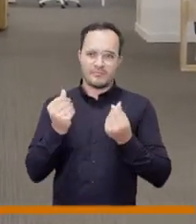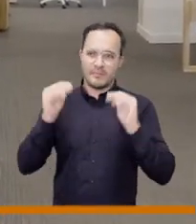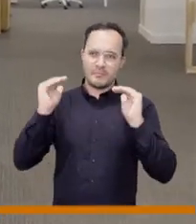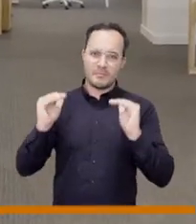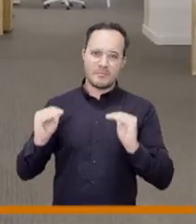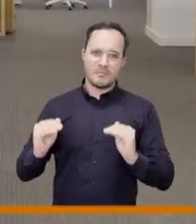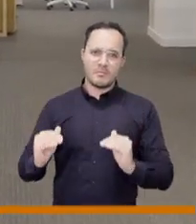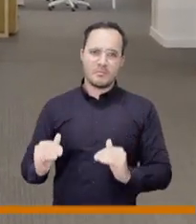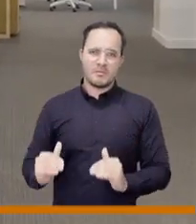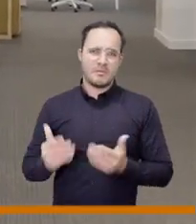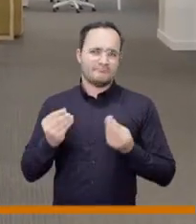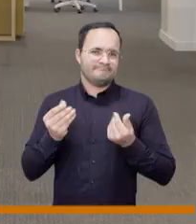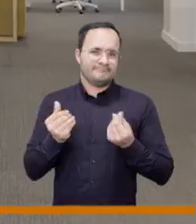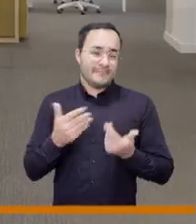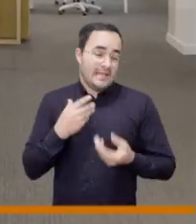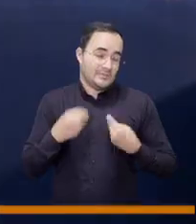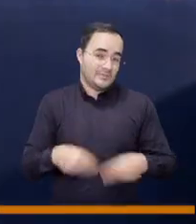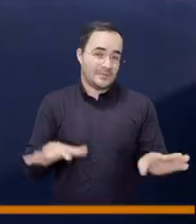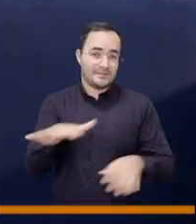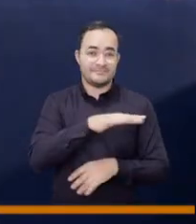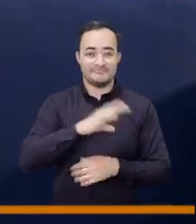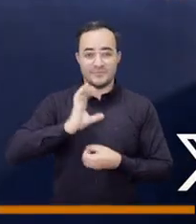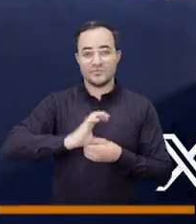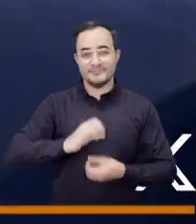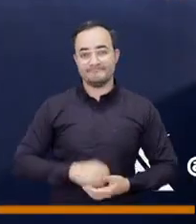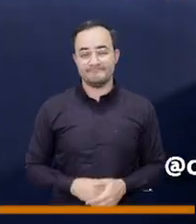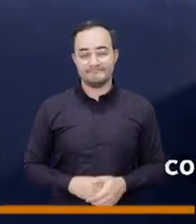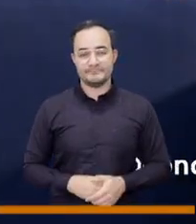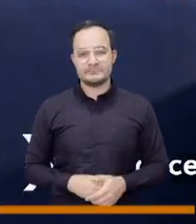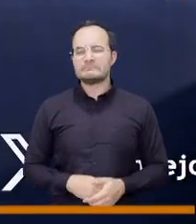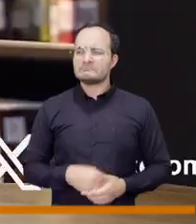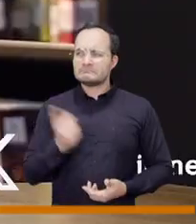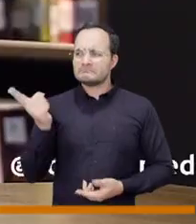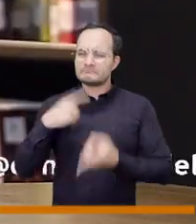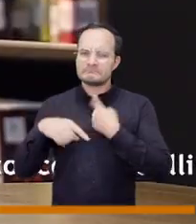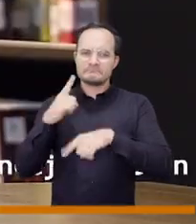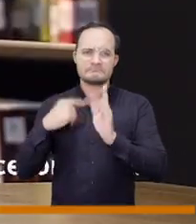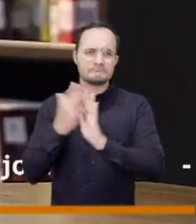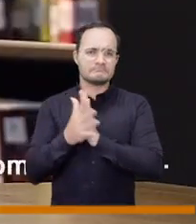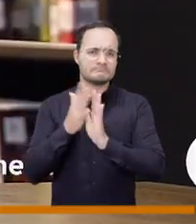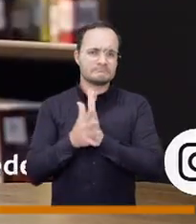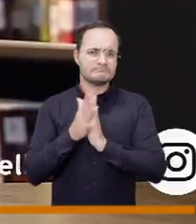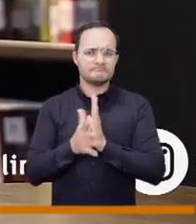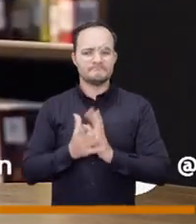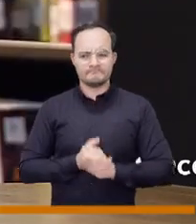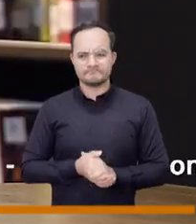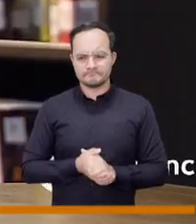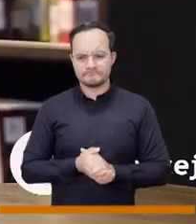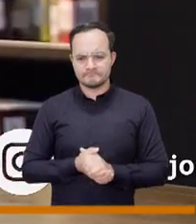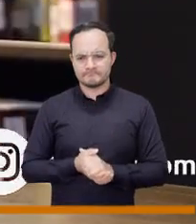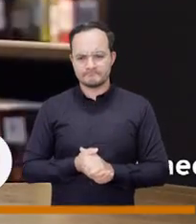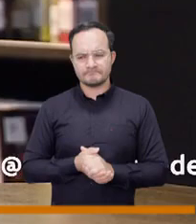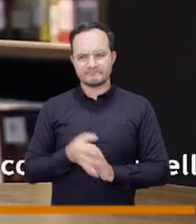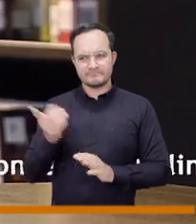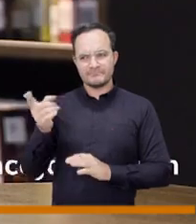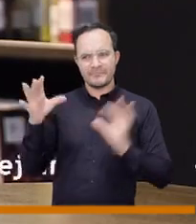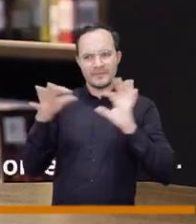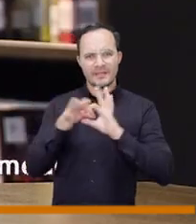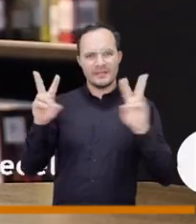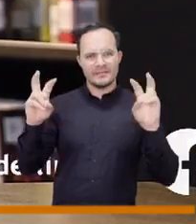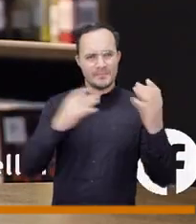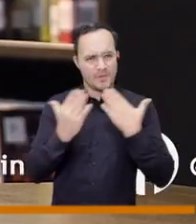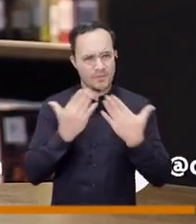tendencia a que perdamos valor de lo público y eso sí es lamentable para la ciudad y a propósito de lo que nos dice el concejal badminton